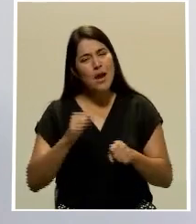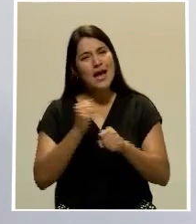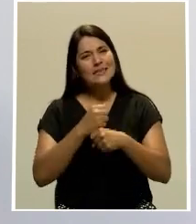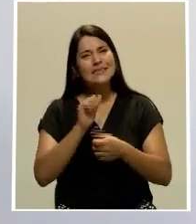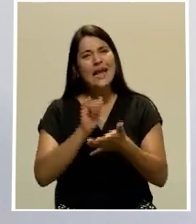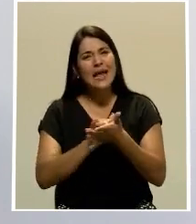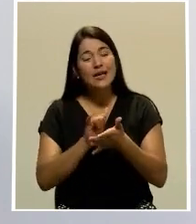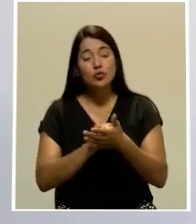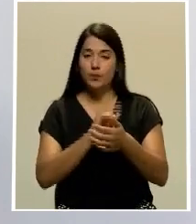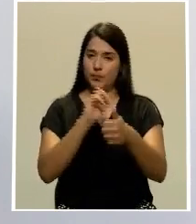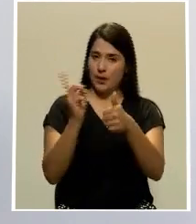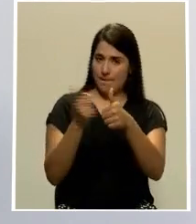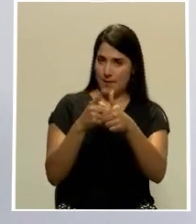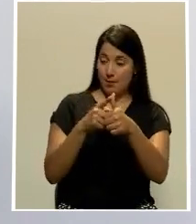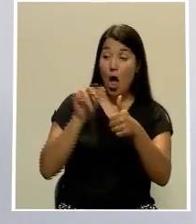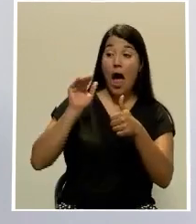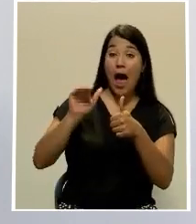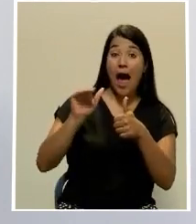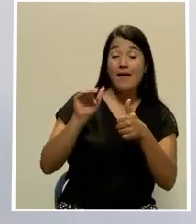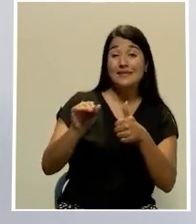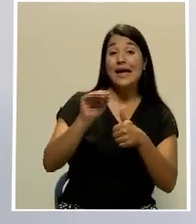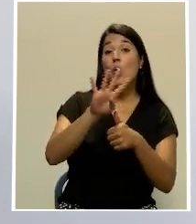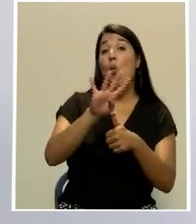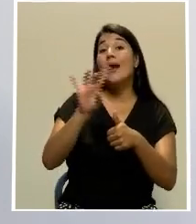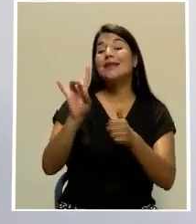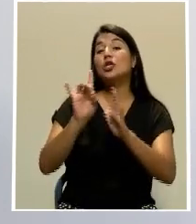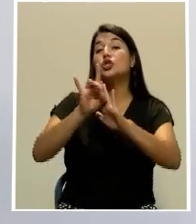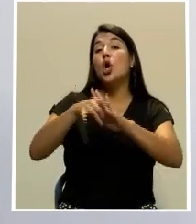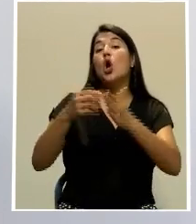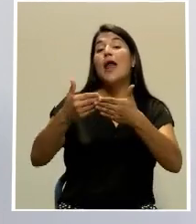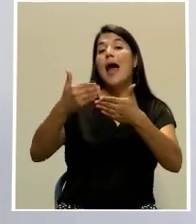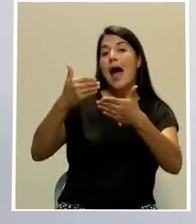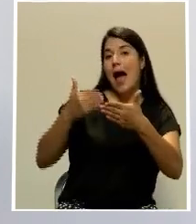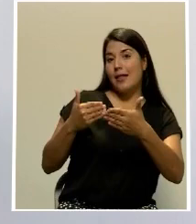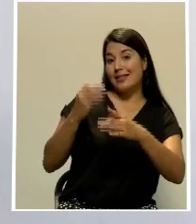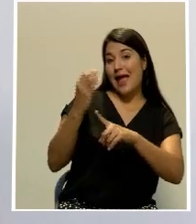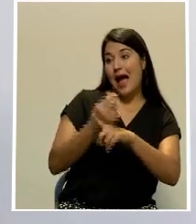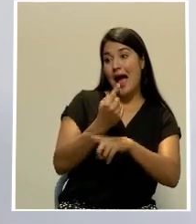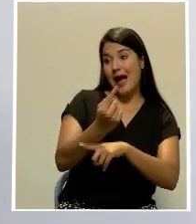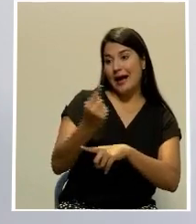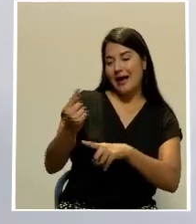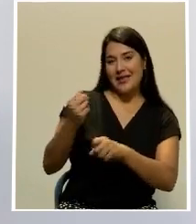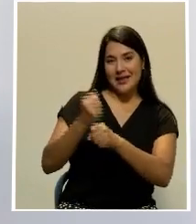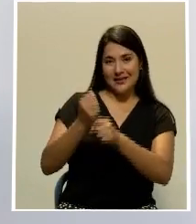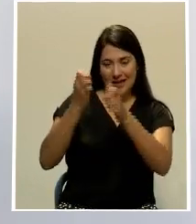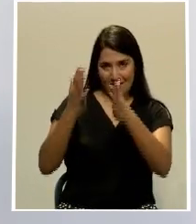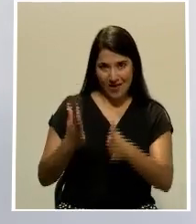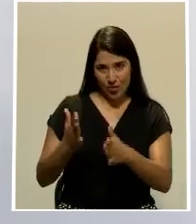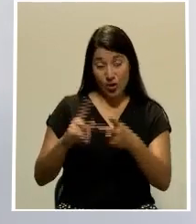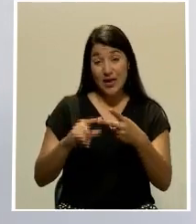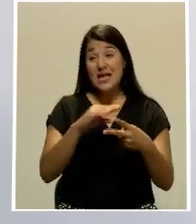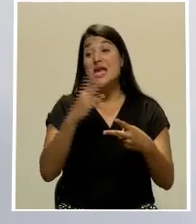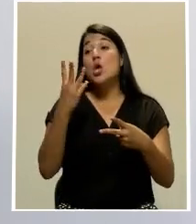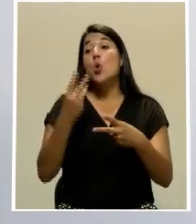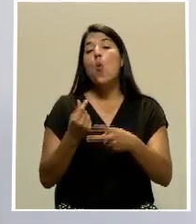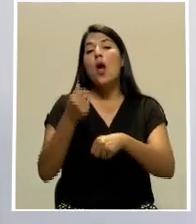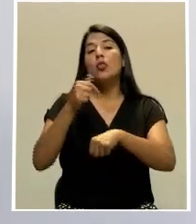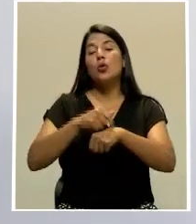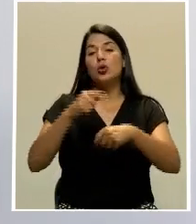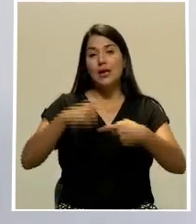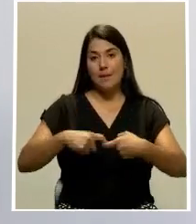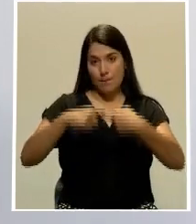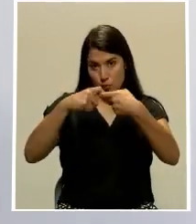avisar con 48 horas de antelación a los trabajadores sobre esta reactivación y el plazo que va a durar en la misma